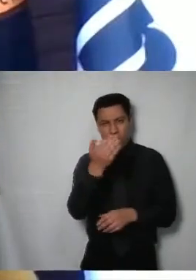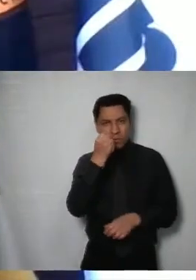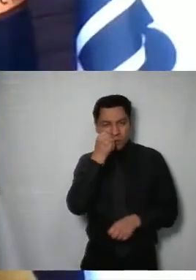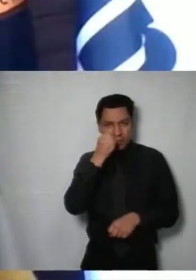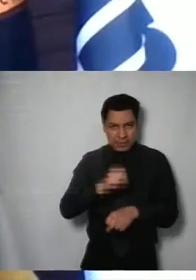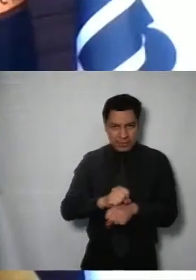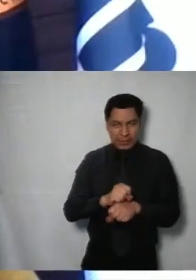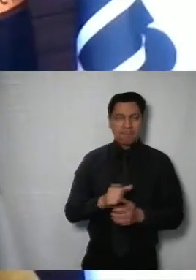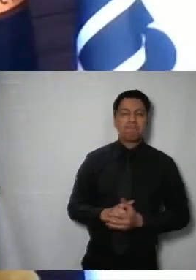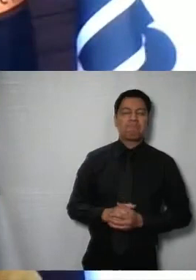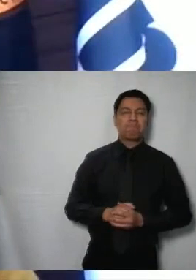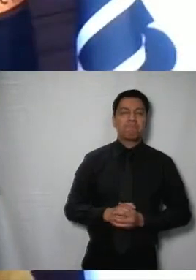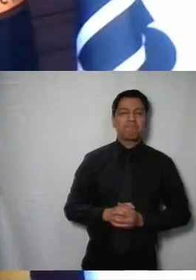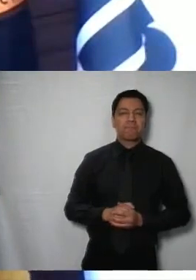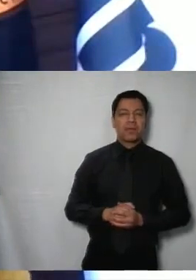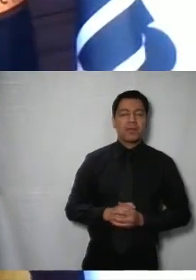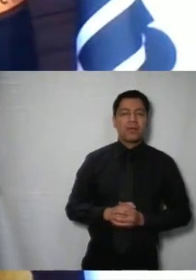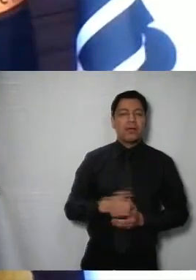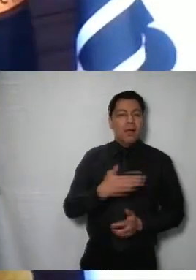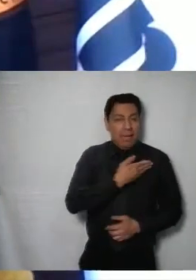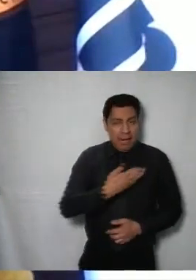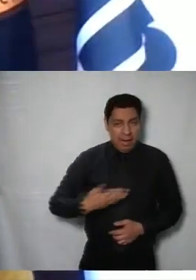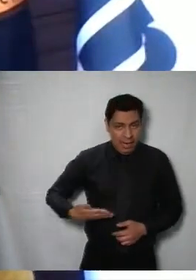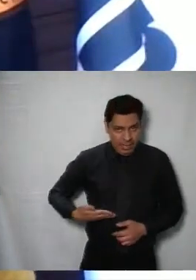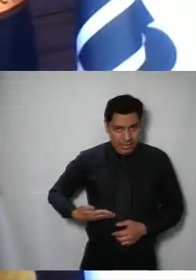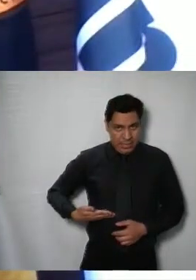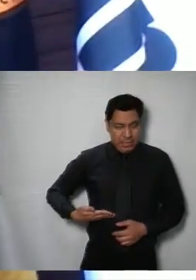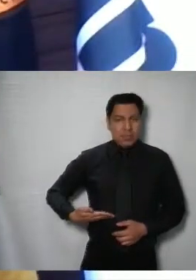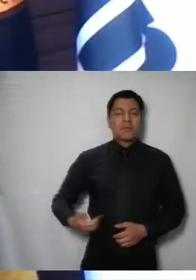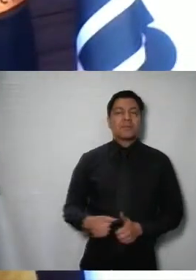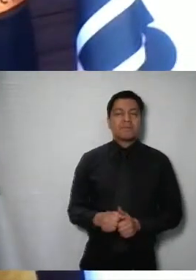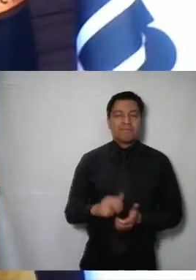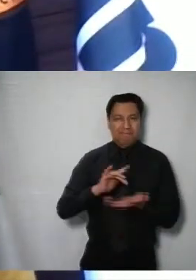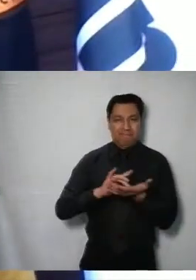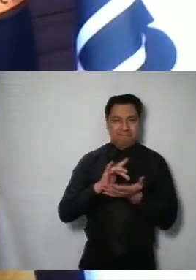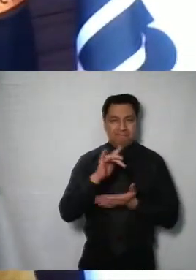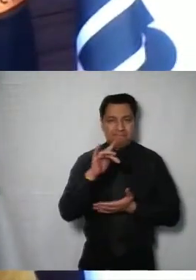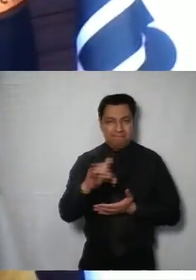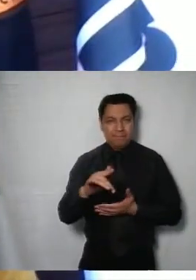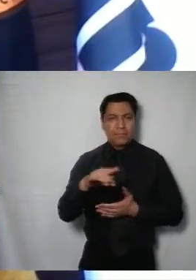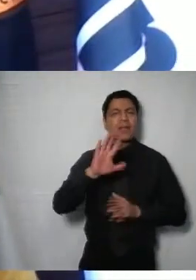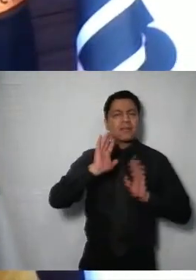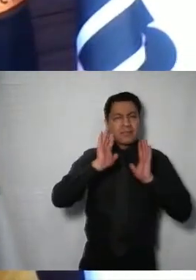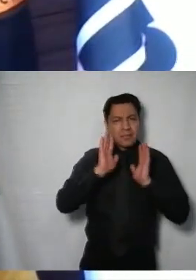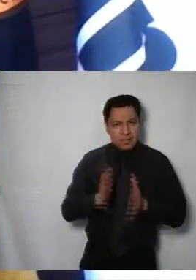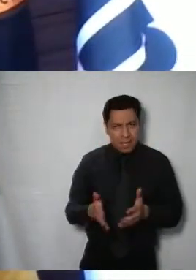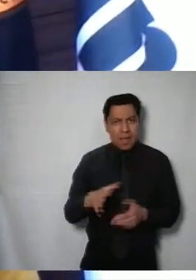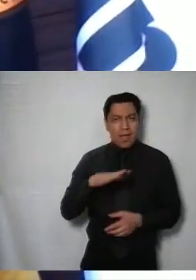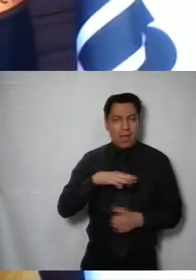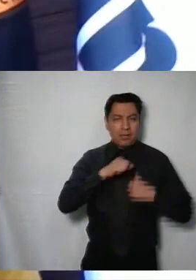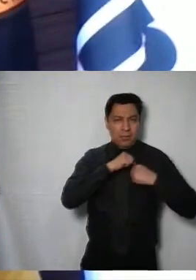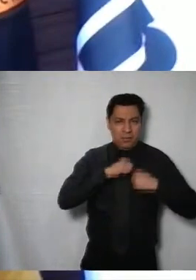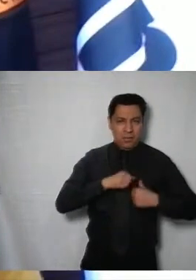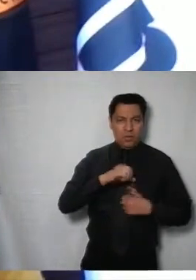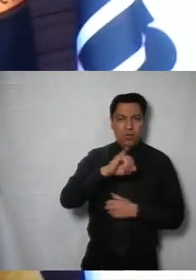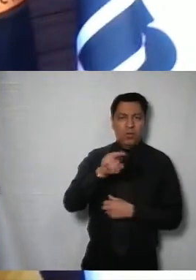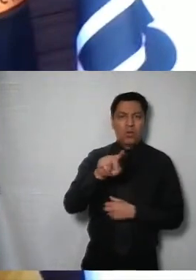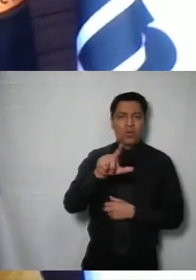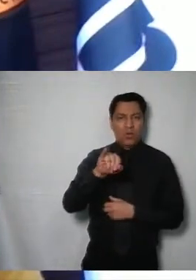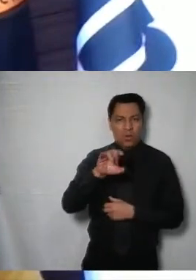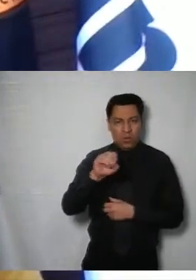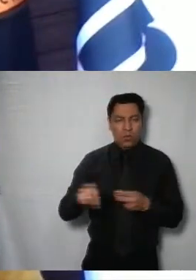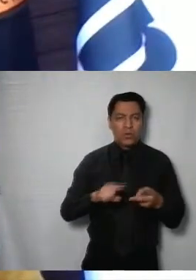Gracias, comisionado presidente. Le informo que se encuentran presentes las comisionadas y los comisionados Julio César Bonilla Gutiérrez,